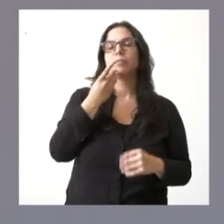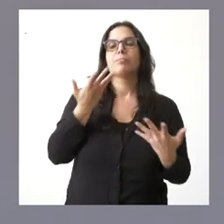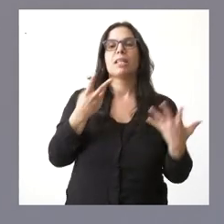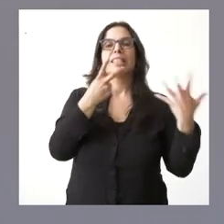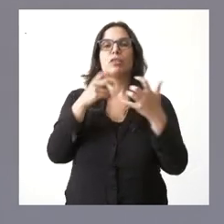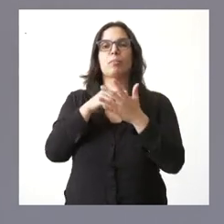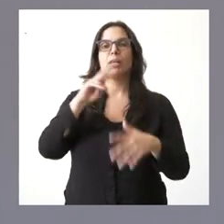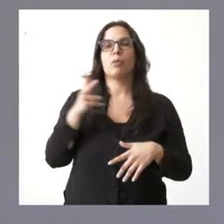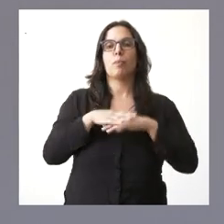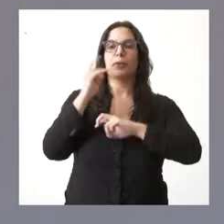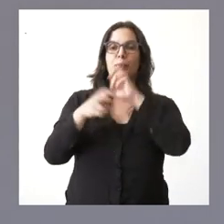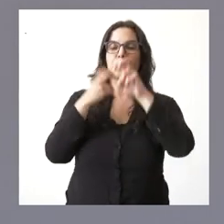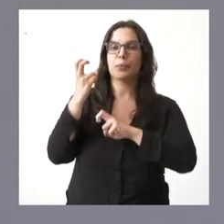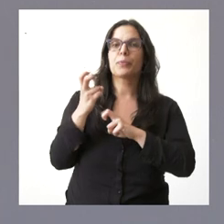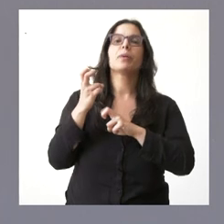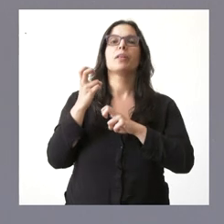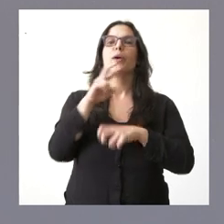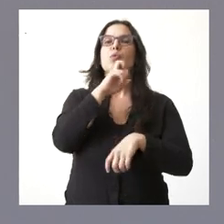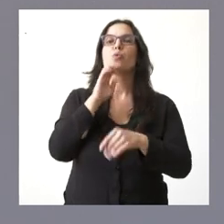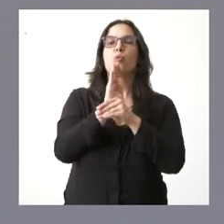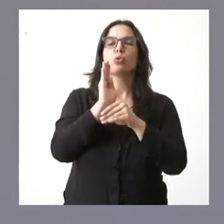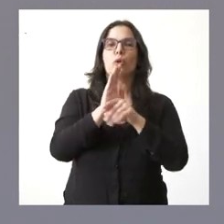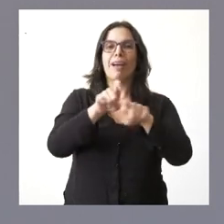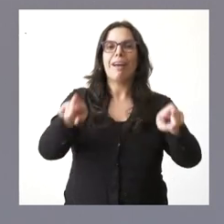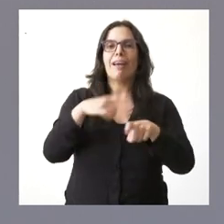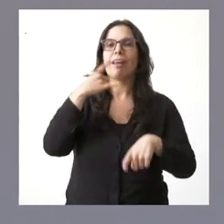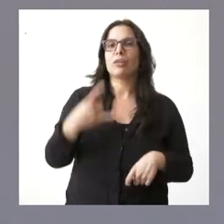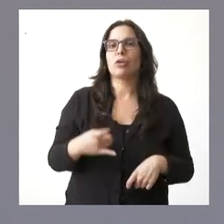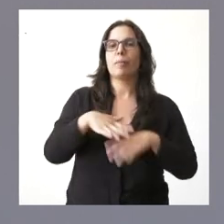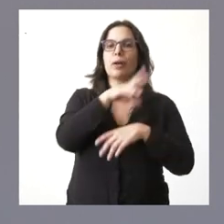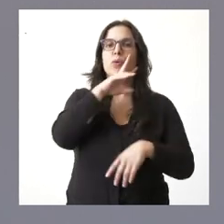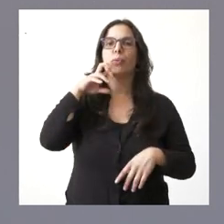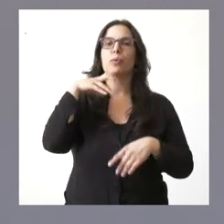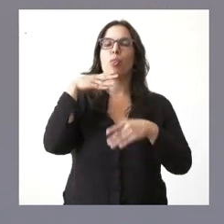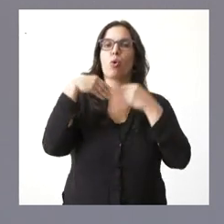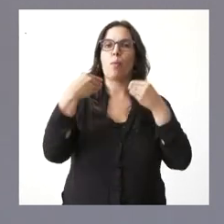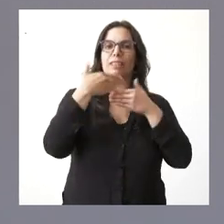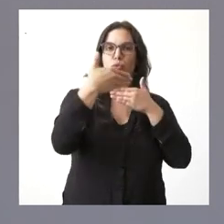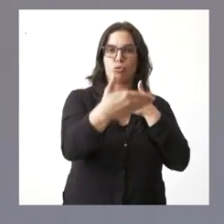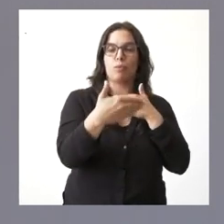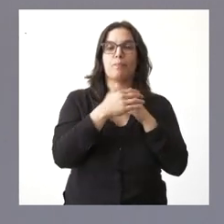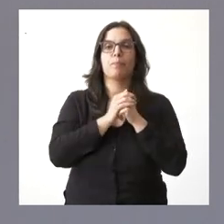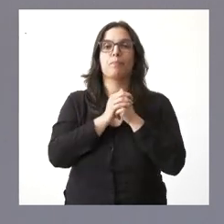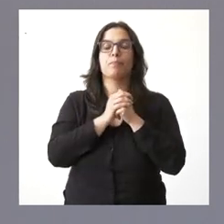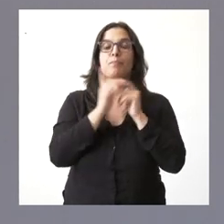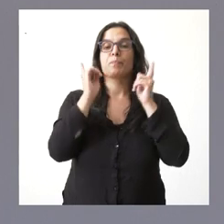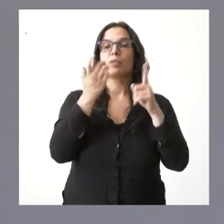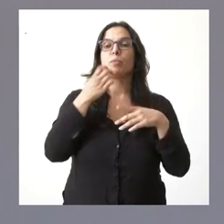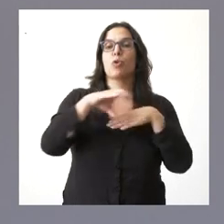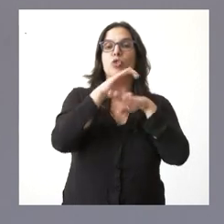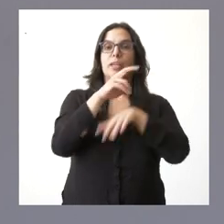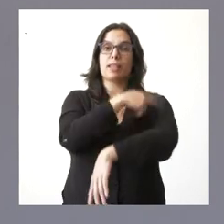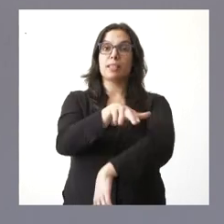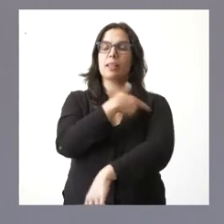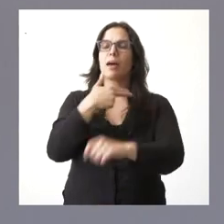actualización de la plataforma de custodia electrónica para la conservación de documentos electrónicos. En el caso de la Consejería de Sanidad